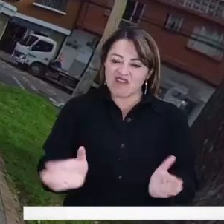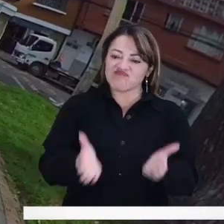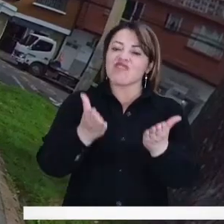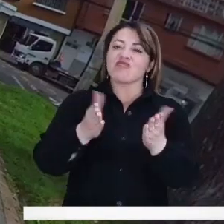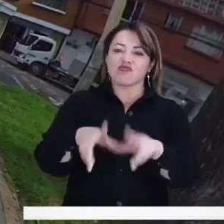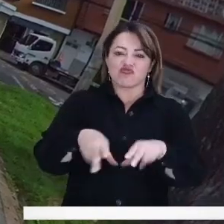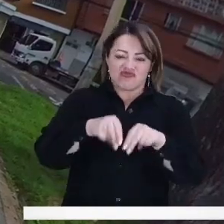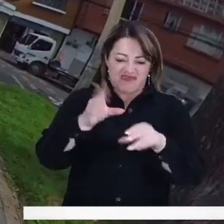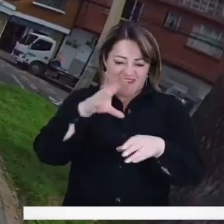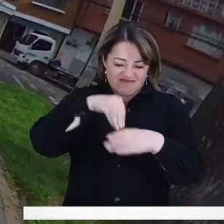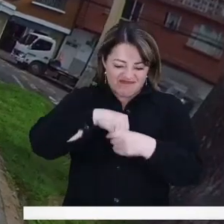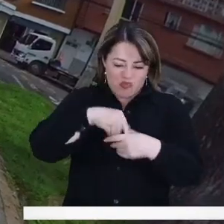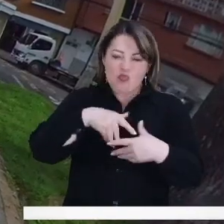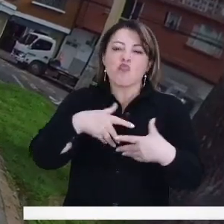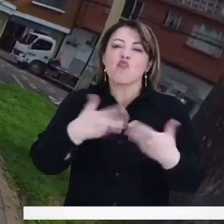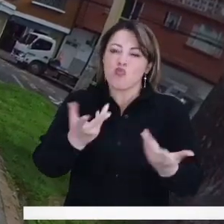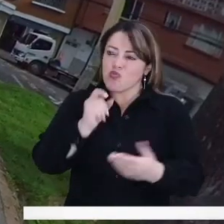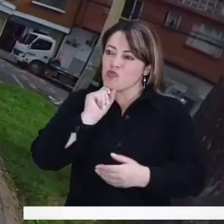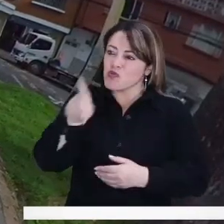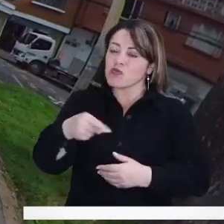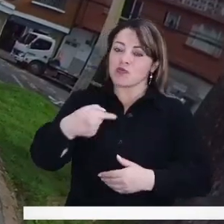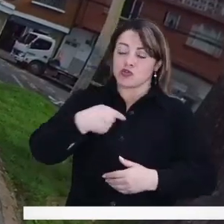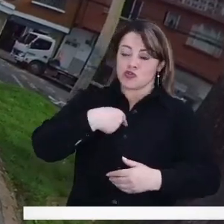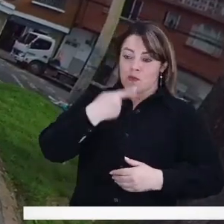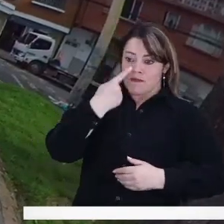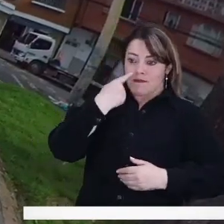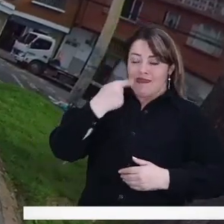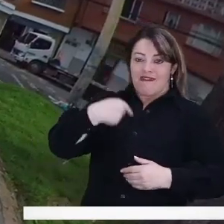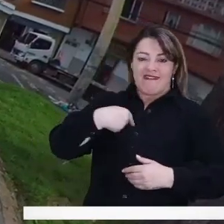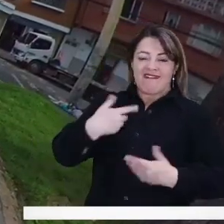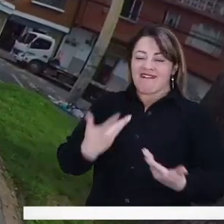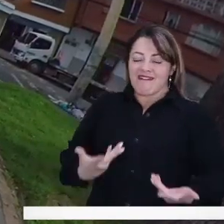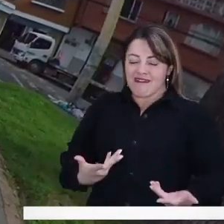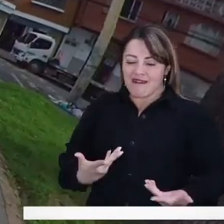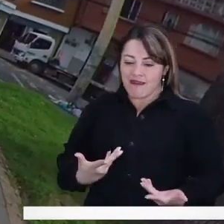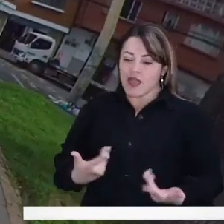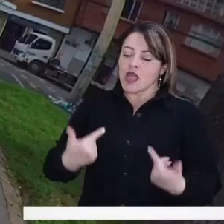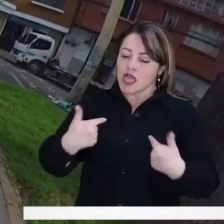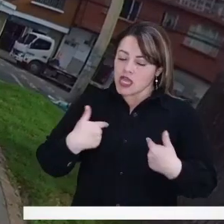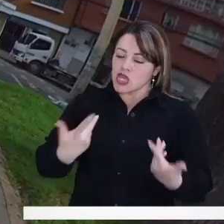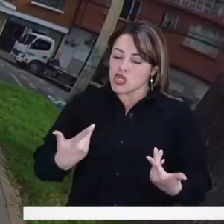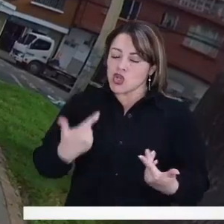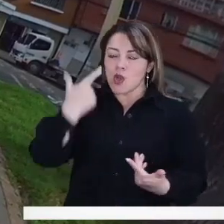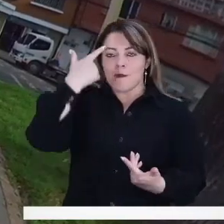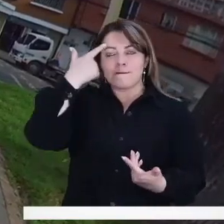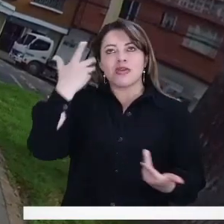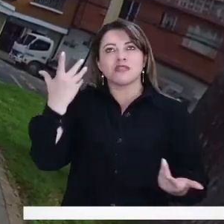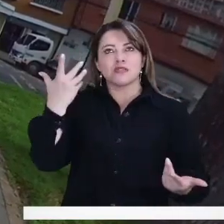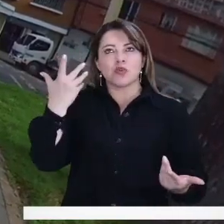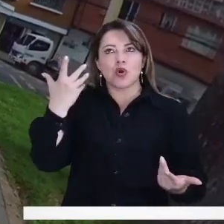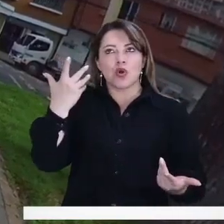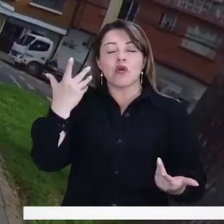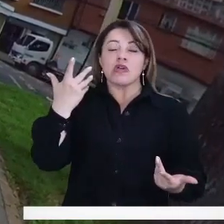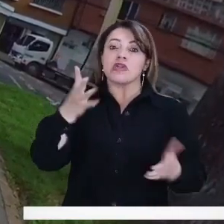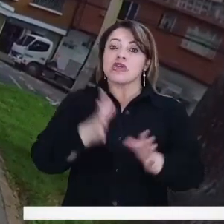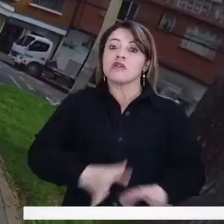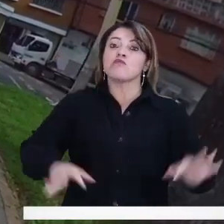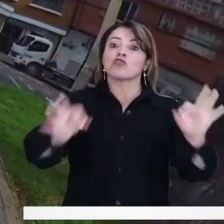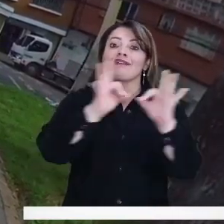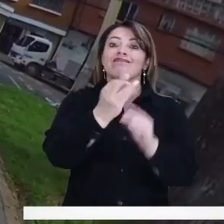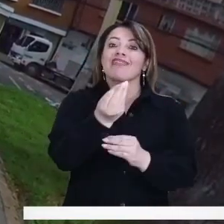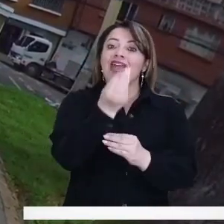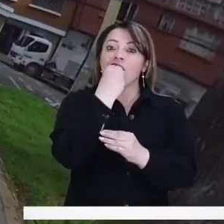desarrollen dentro de una sociedad? Bueno, yo como padre de cabeza de hogar, lo único que puedo decir es la